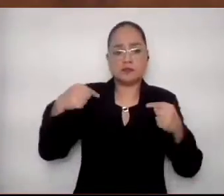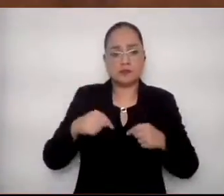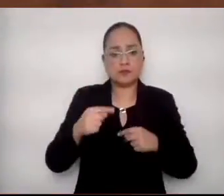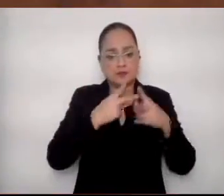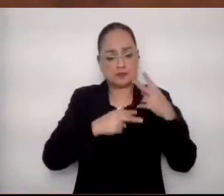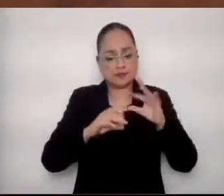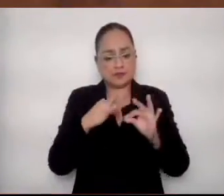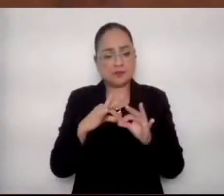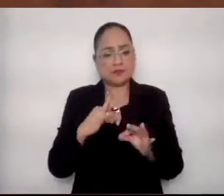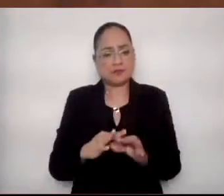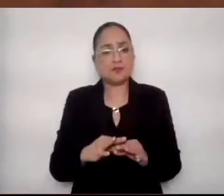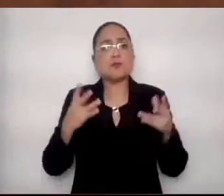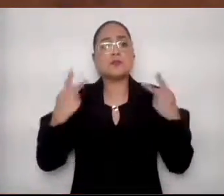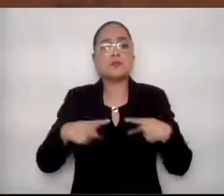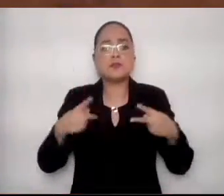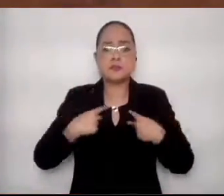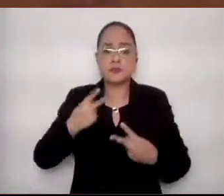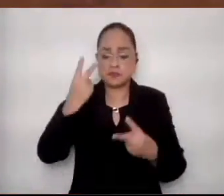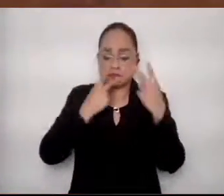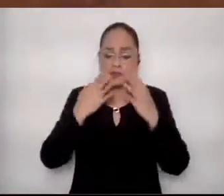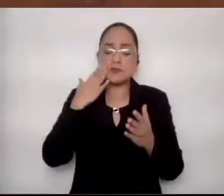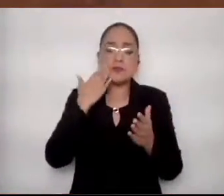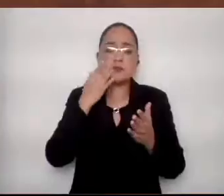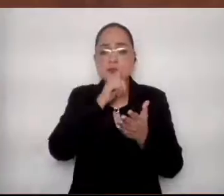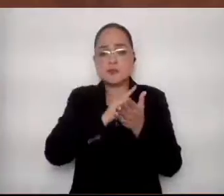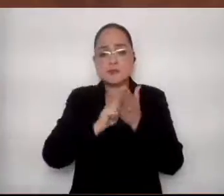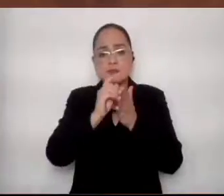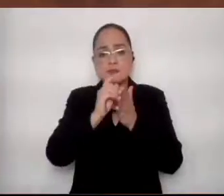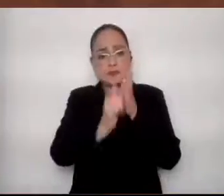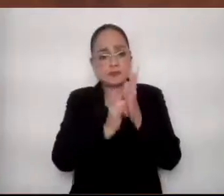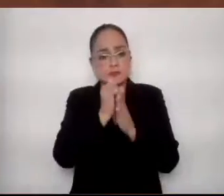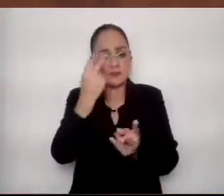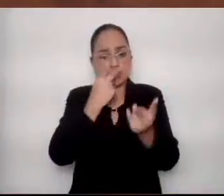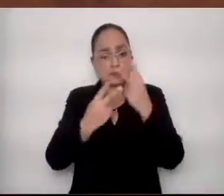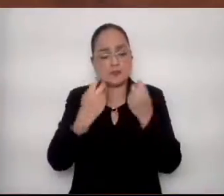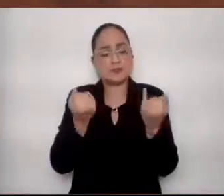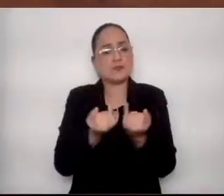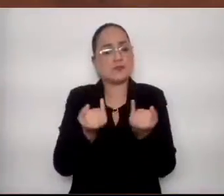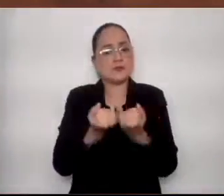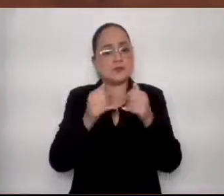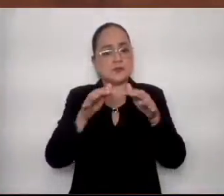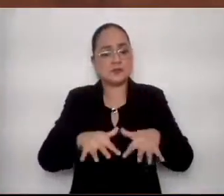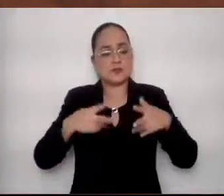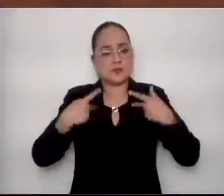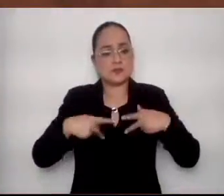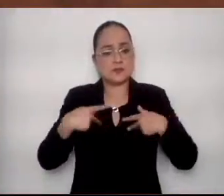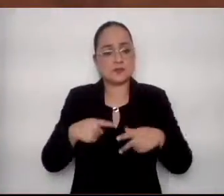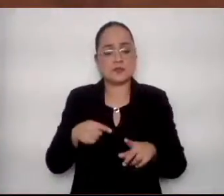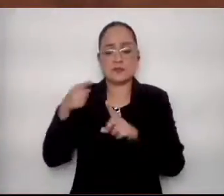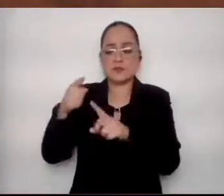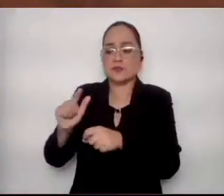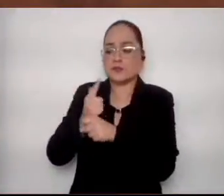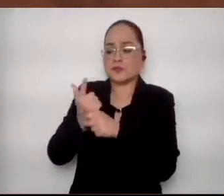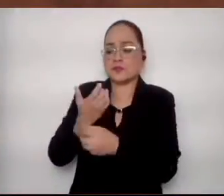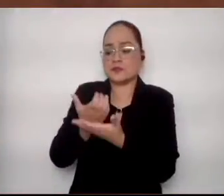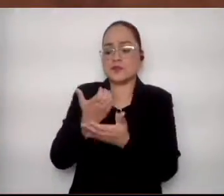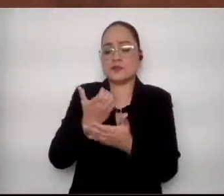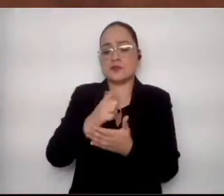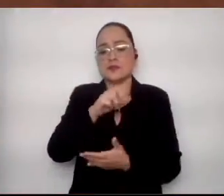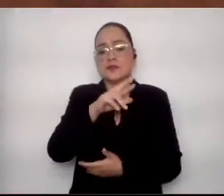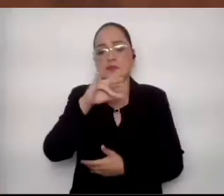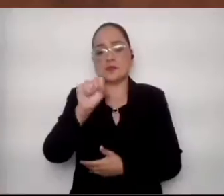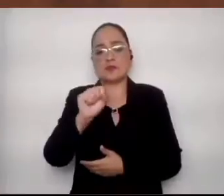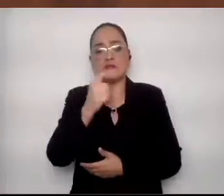diversas plataformas, al público en general. licenciado en Economía, Luis Gilberto Limón Chávez,